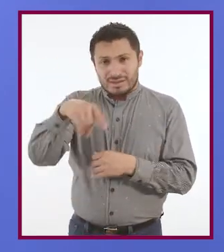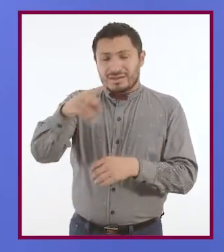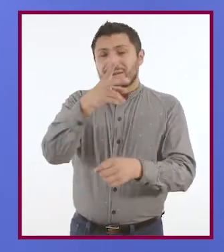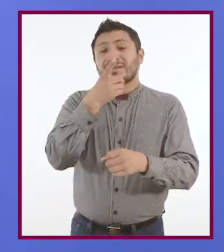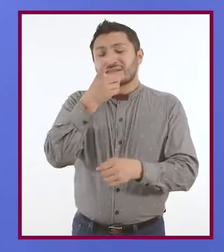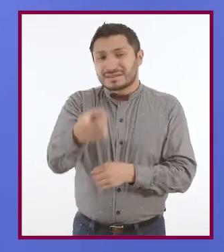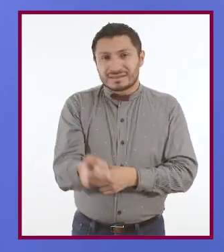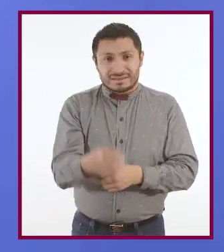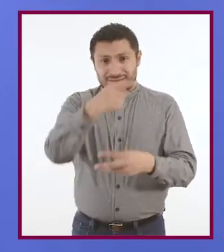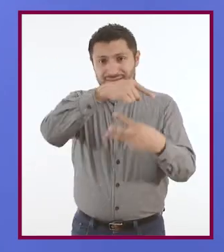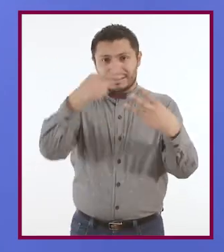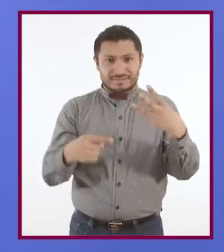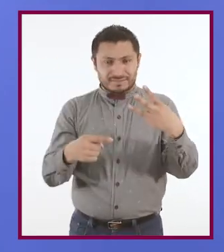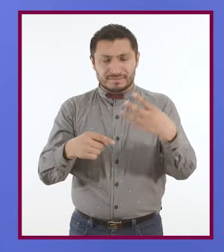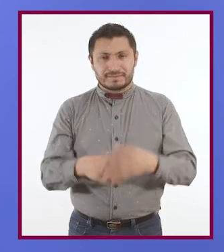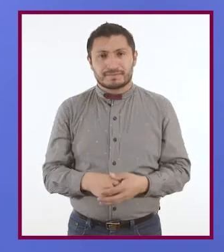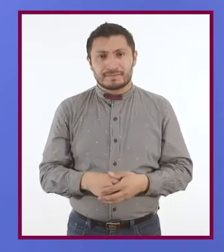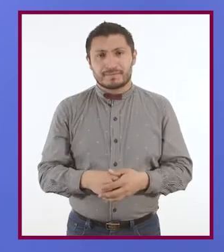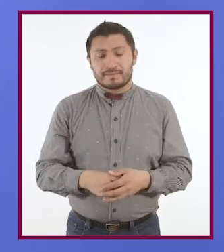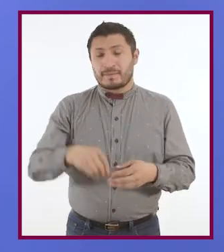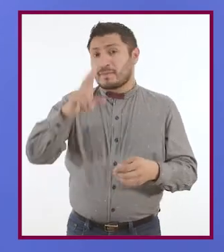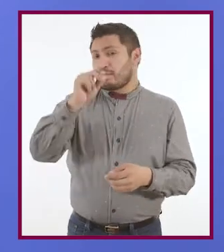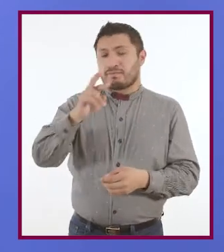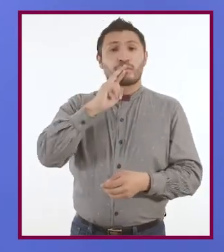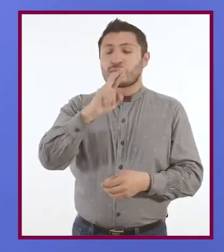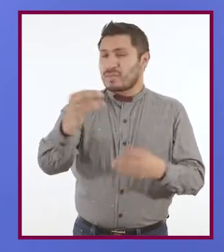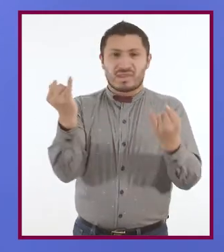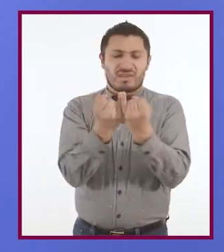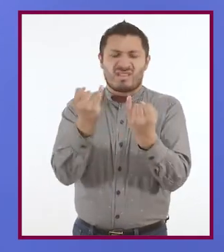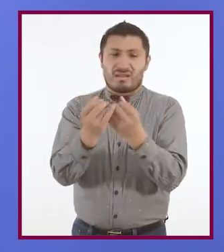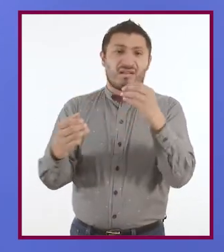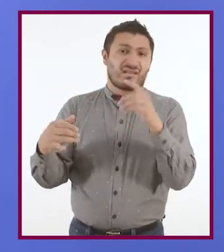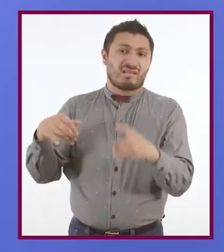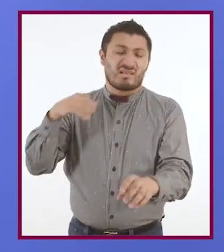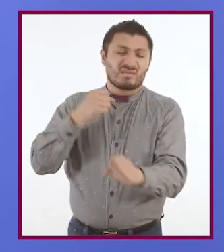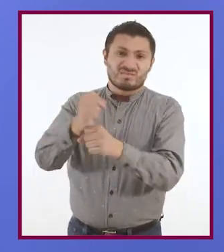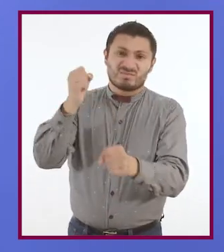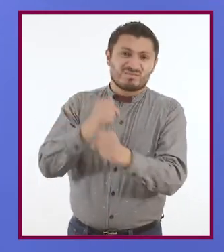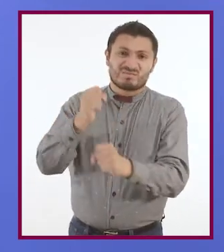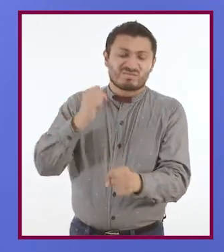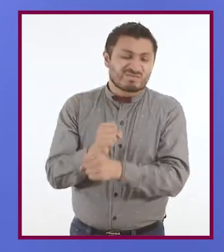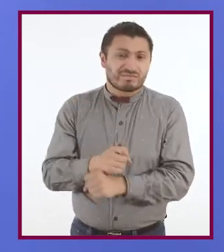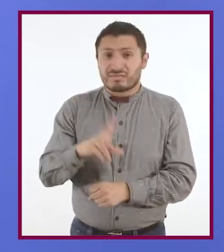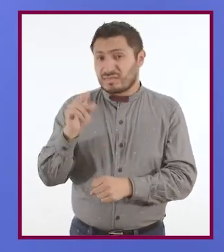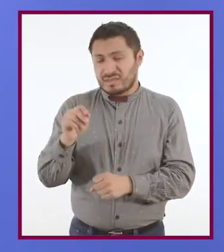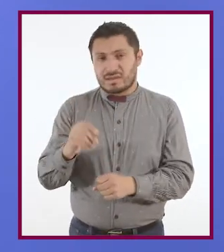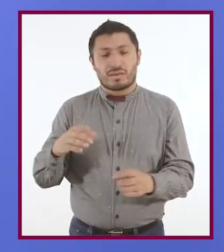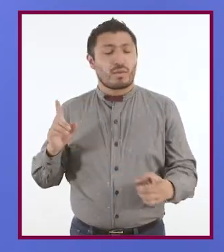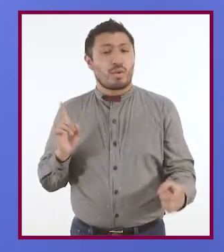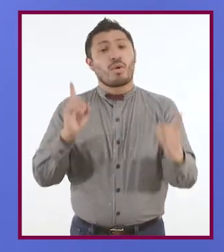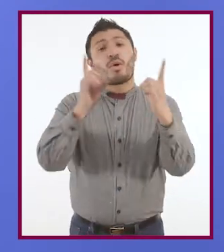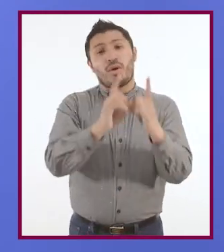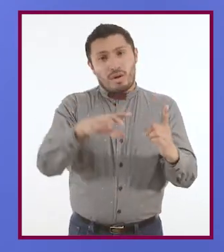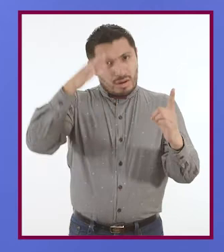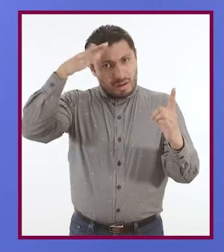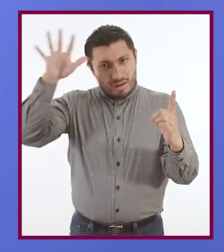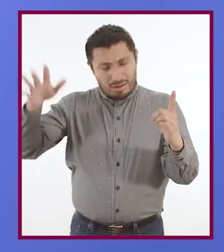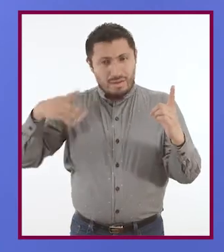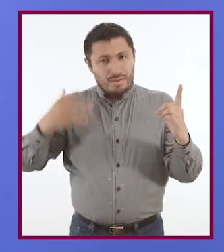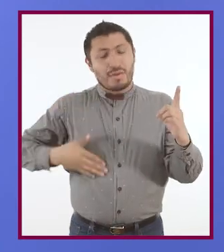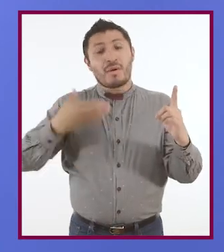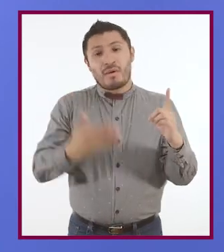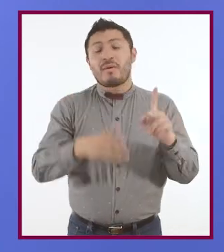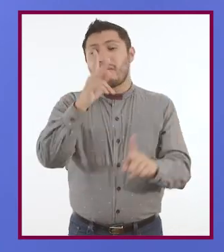invitan a llevar a cabo tres puntos. No responder igual a las agresiones, a la violencia, acudir con alguien de confianza para dialogar esta